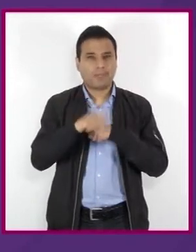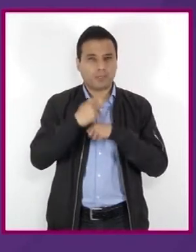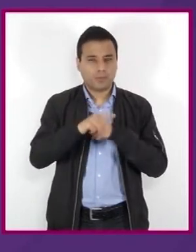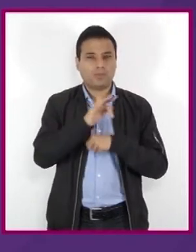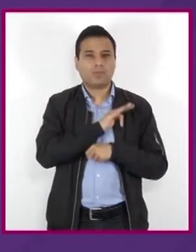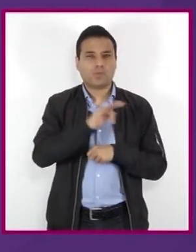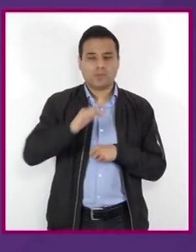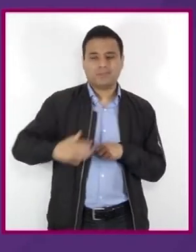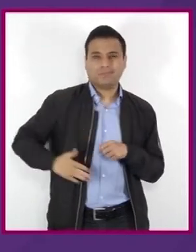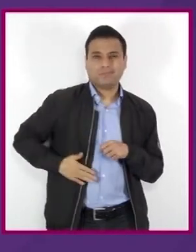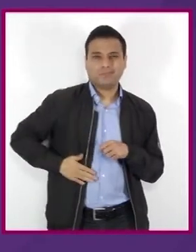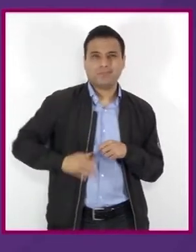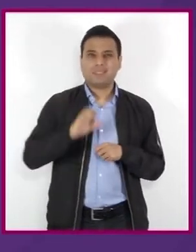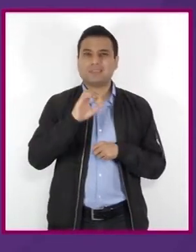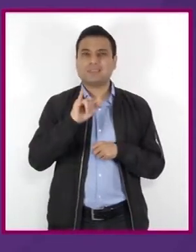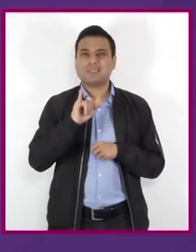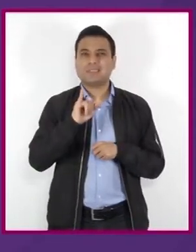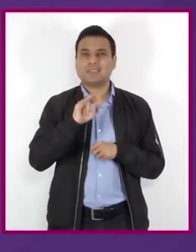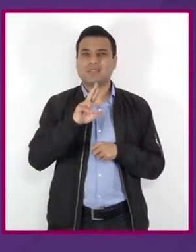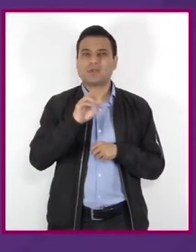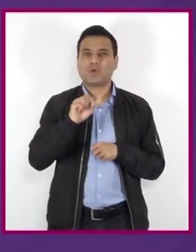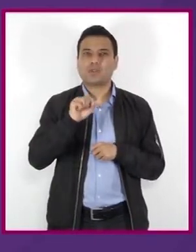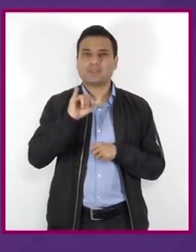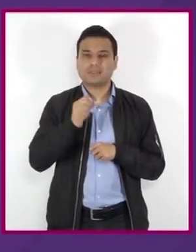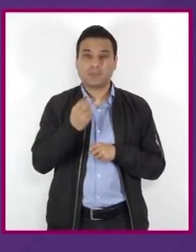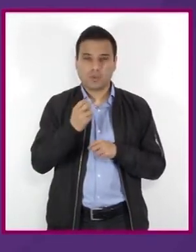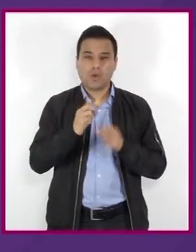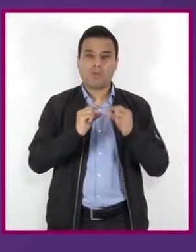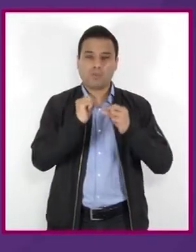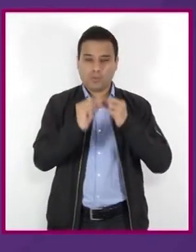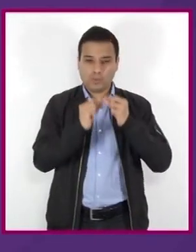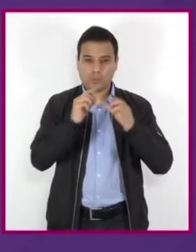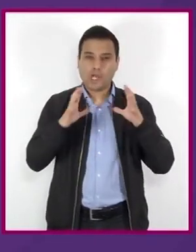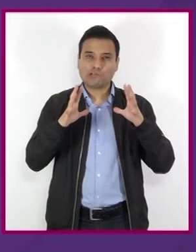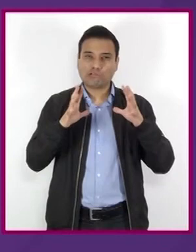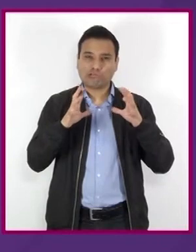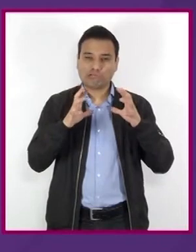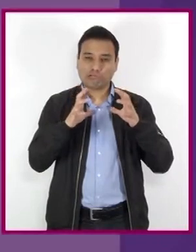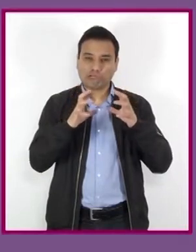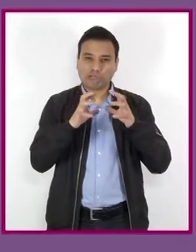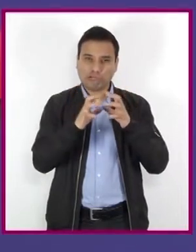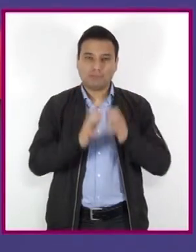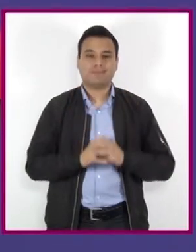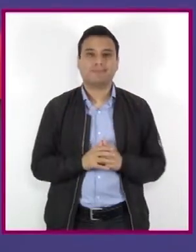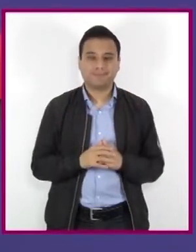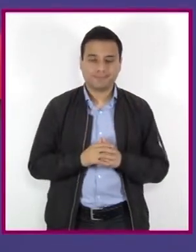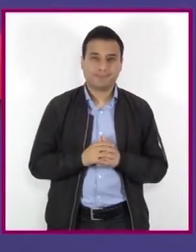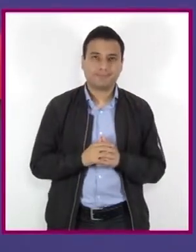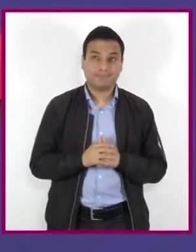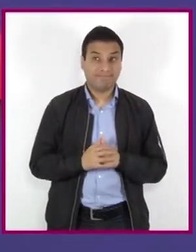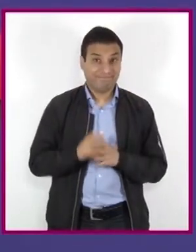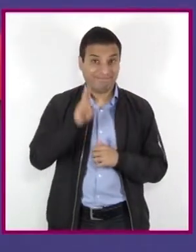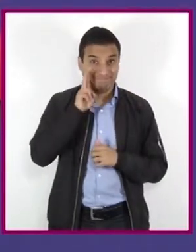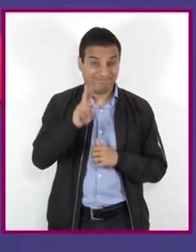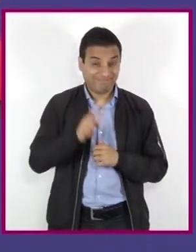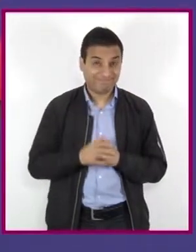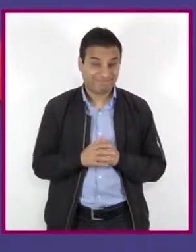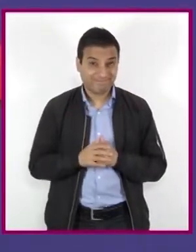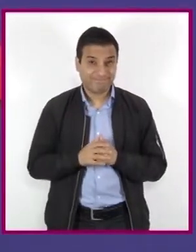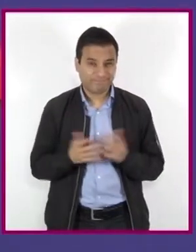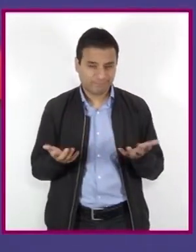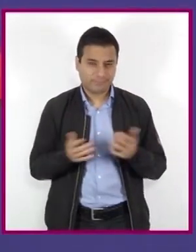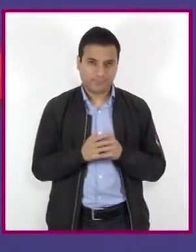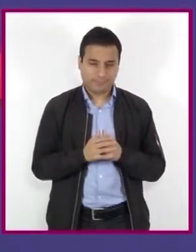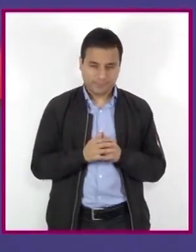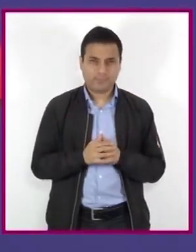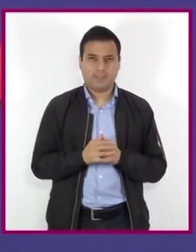cirrosis hepática, una degeneración progresiva e irreversible del hígado. Como pudimos observar, cada